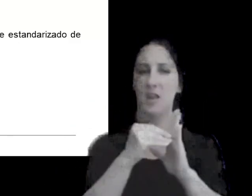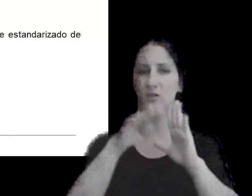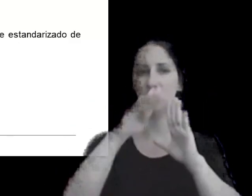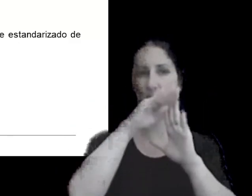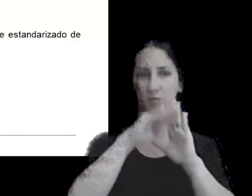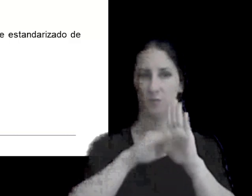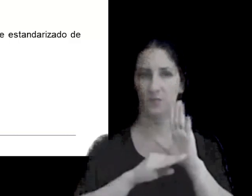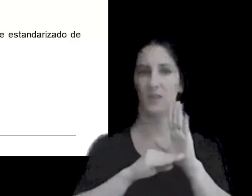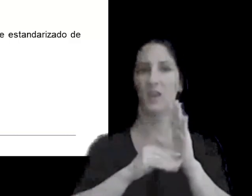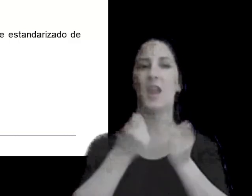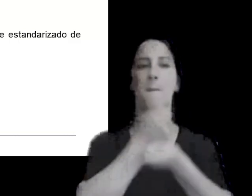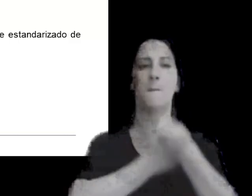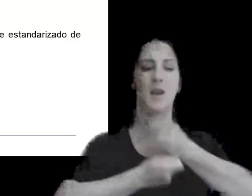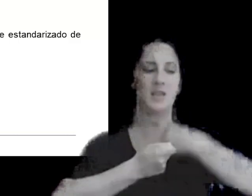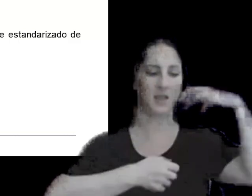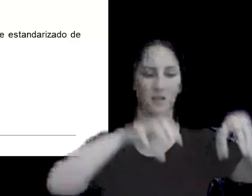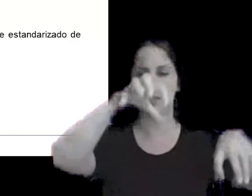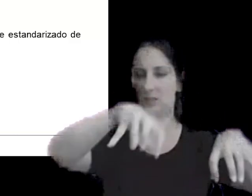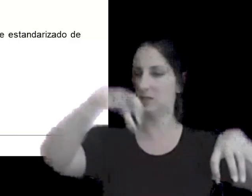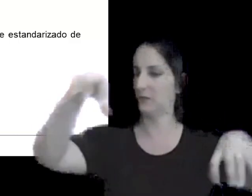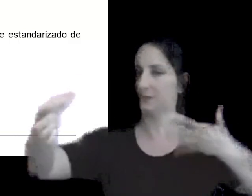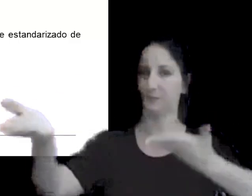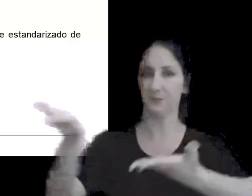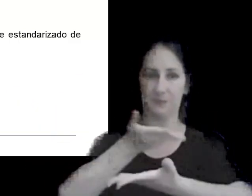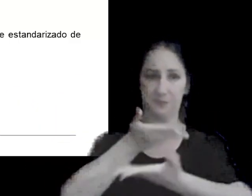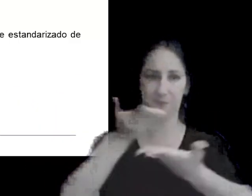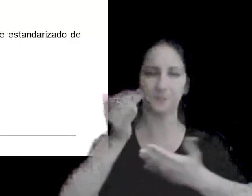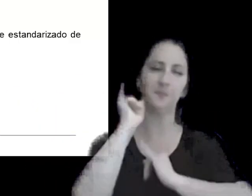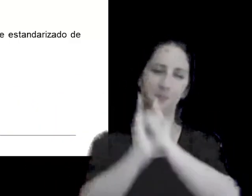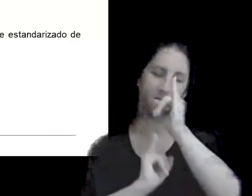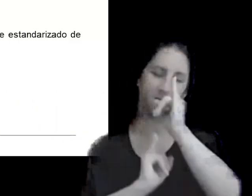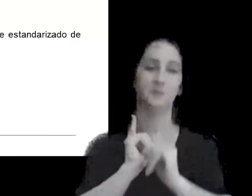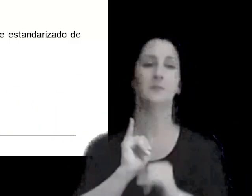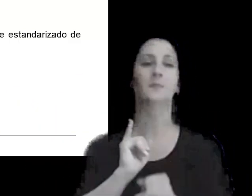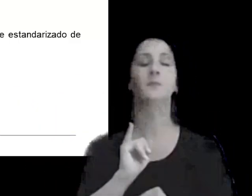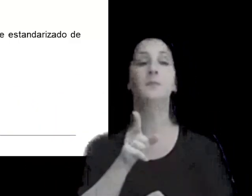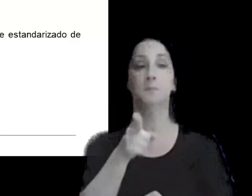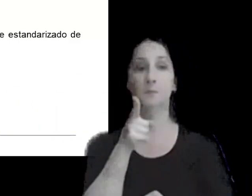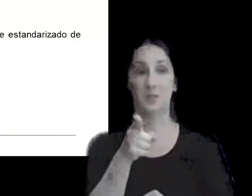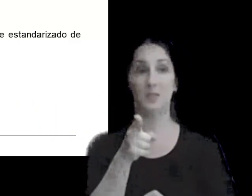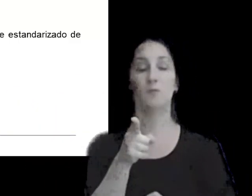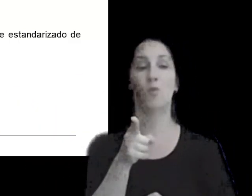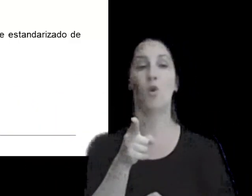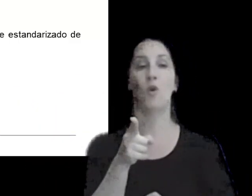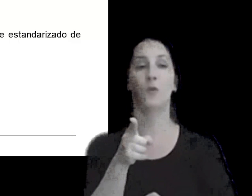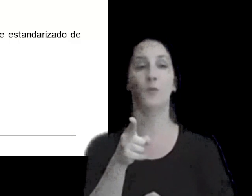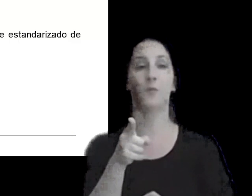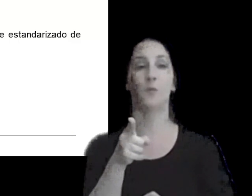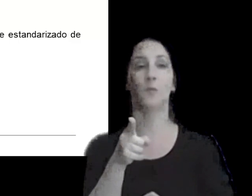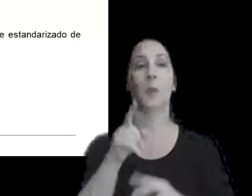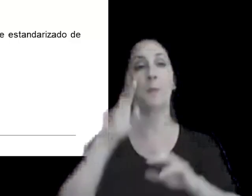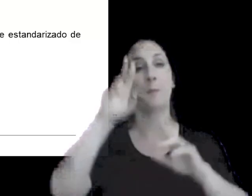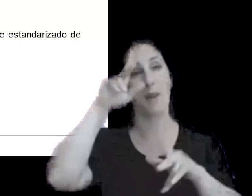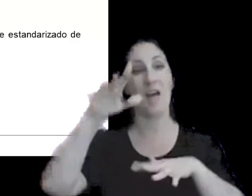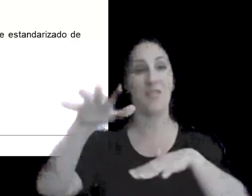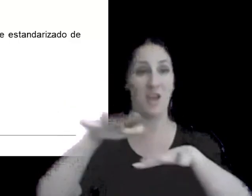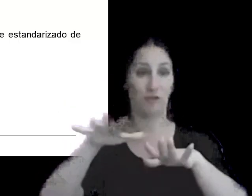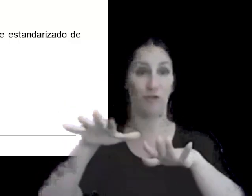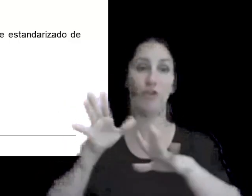intercompañías para poner en contexto hasta antes de esta de este plan de acción